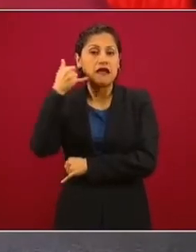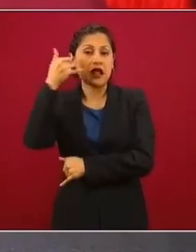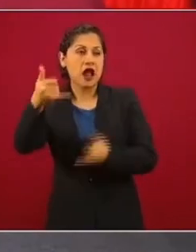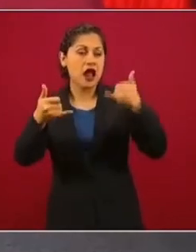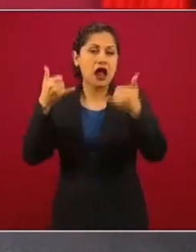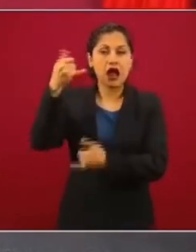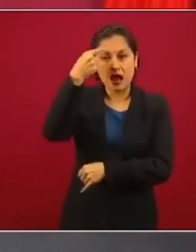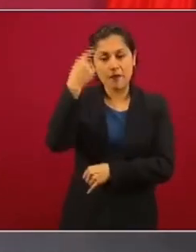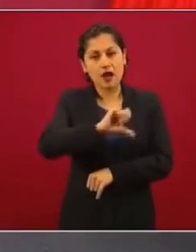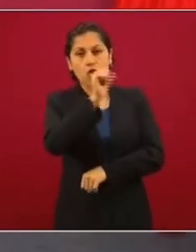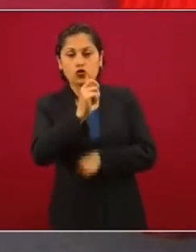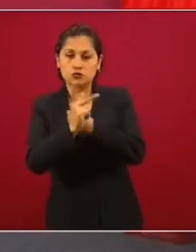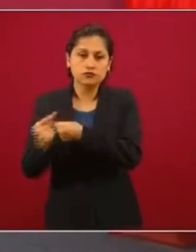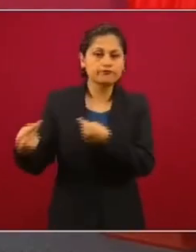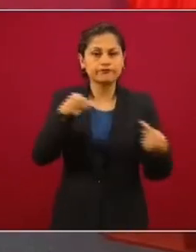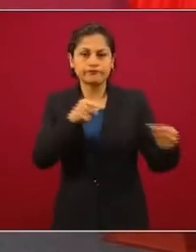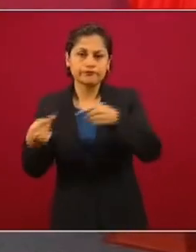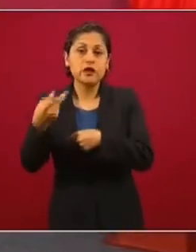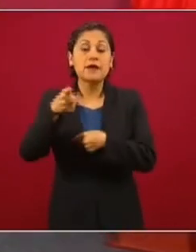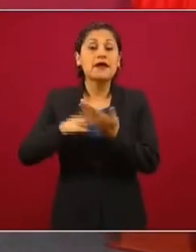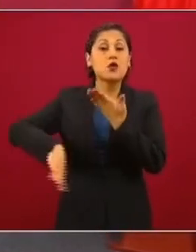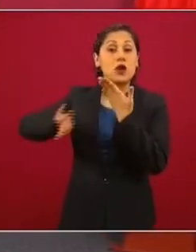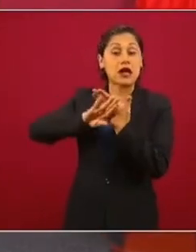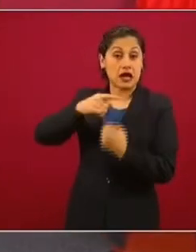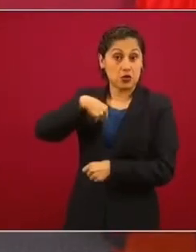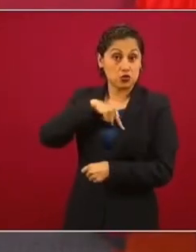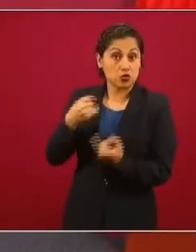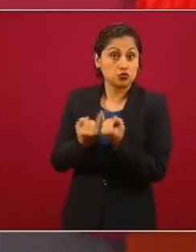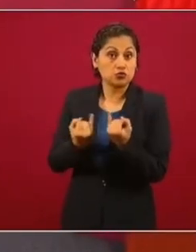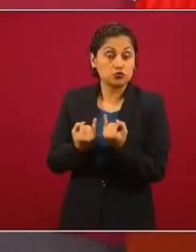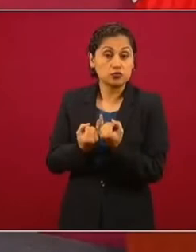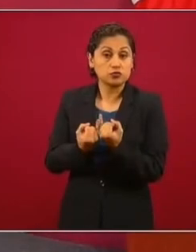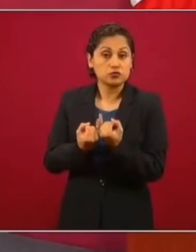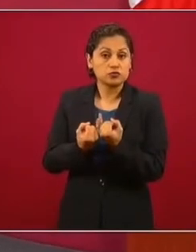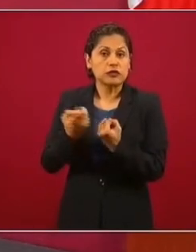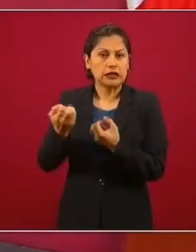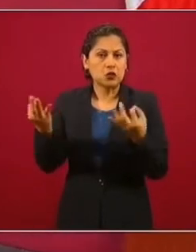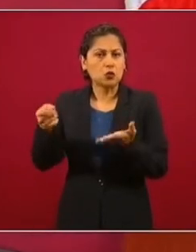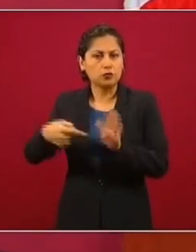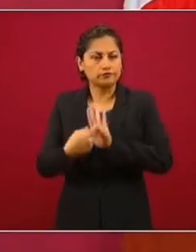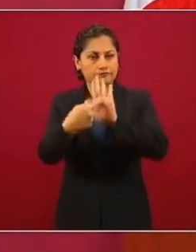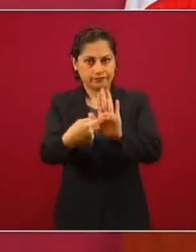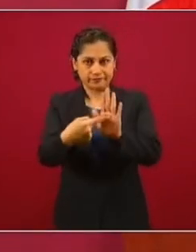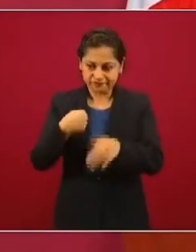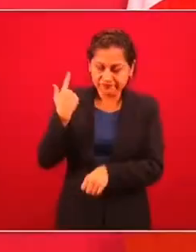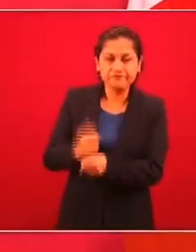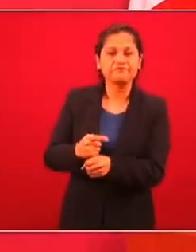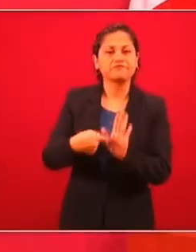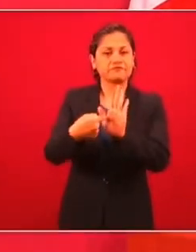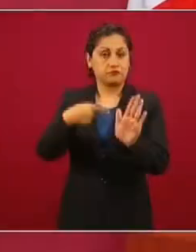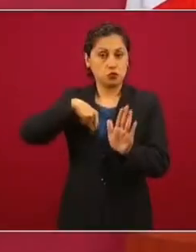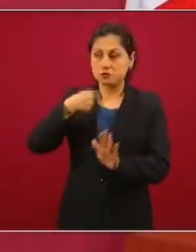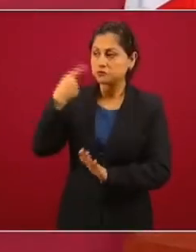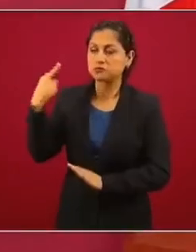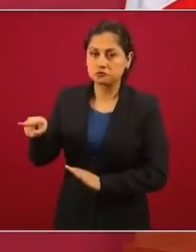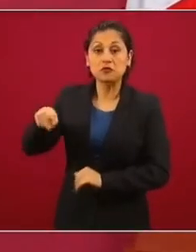contra nuestra. Se demostró. Y entonces se presentó la denuncia, se hizo la investigación.